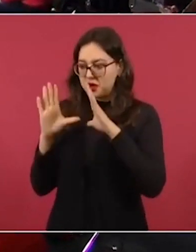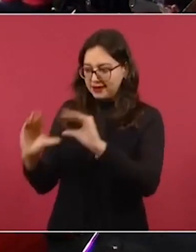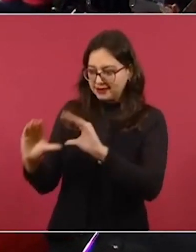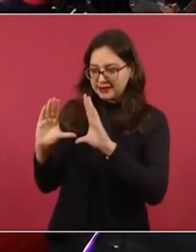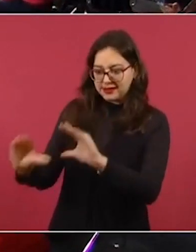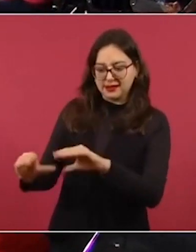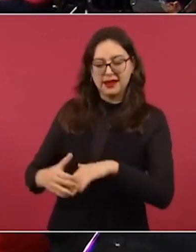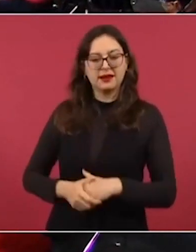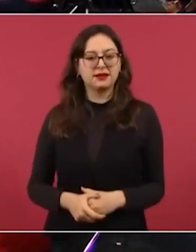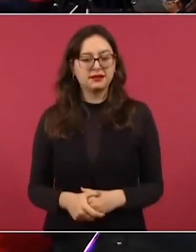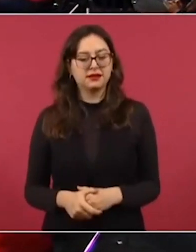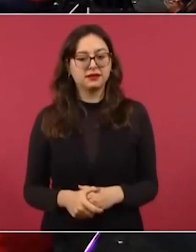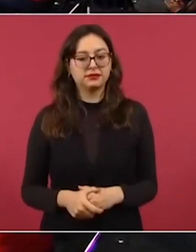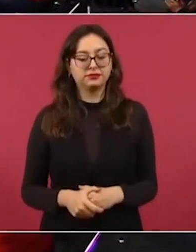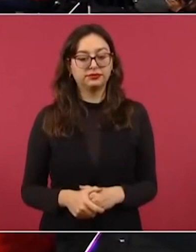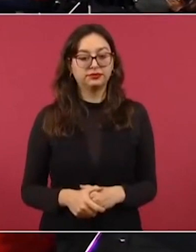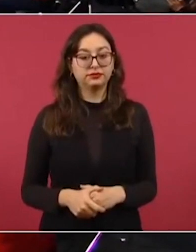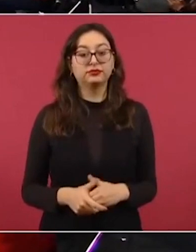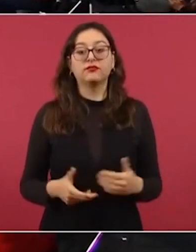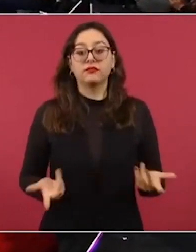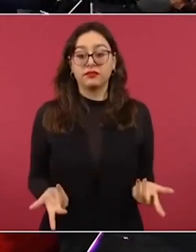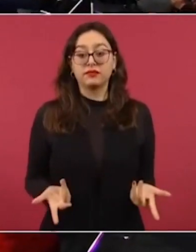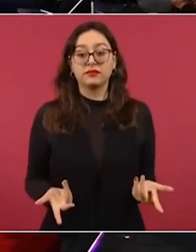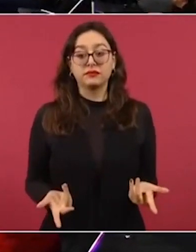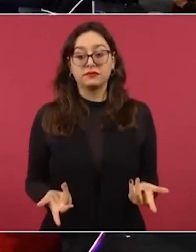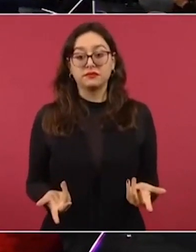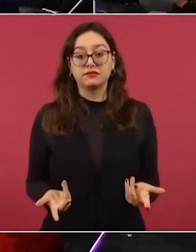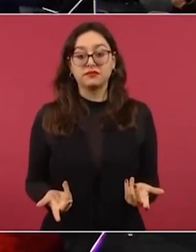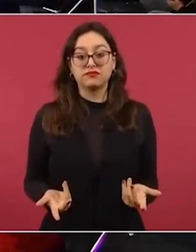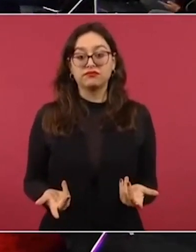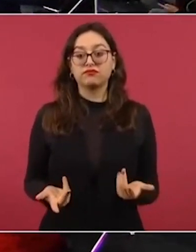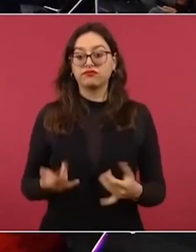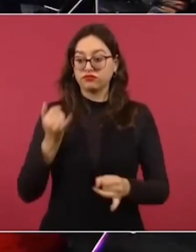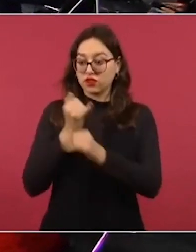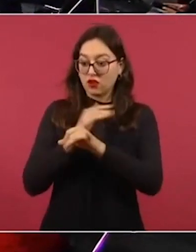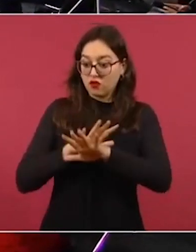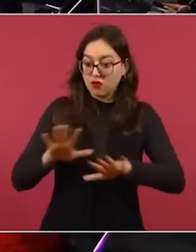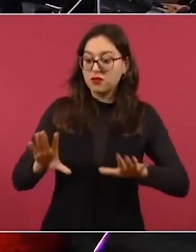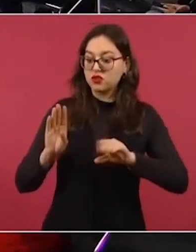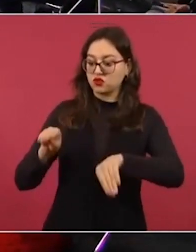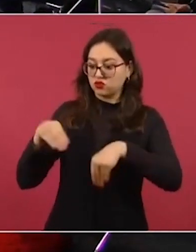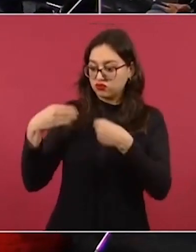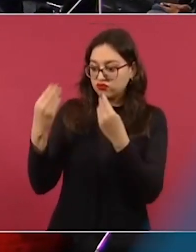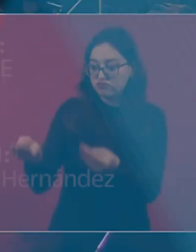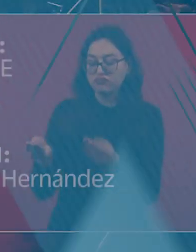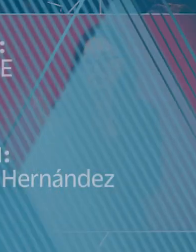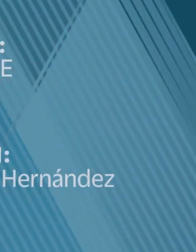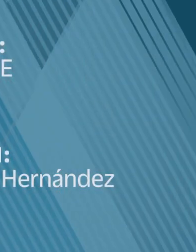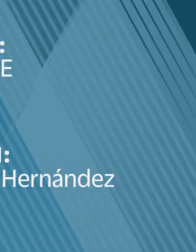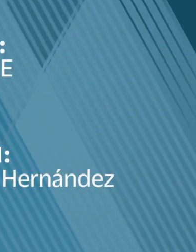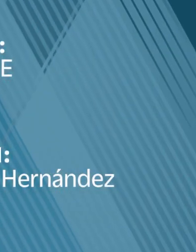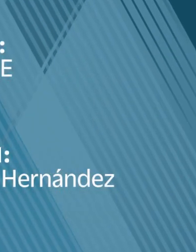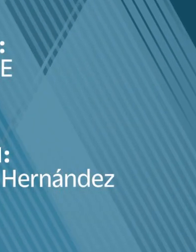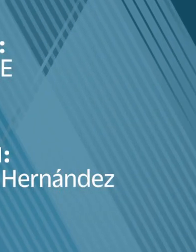Y que ellos proporcionaban información de inteligencia